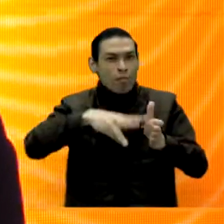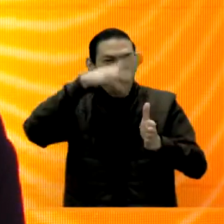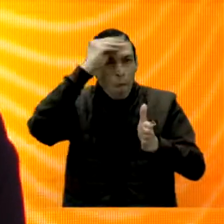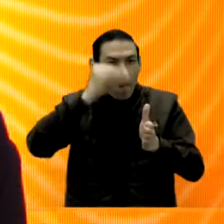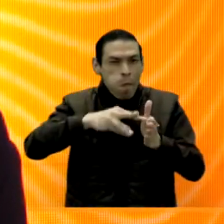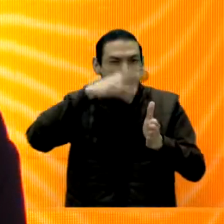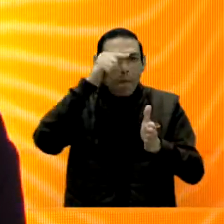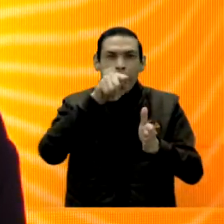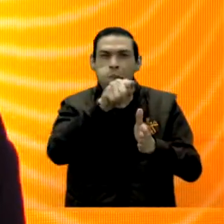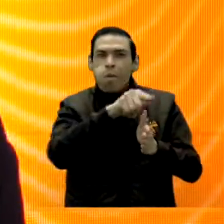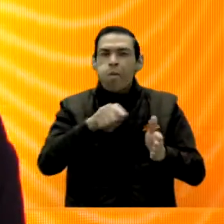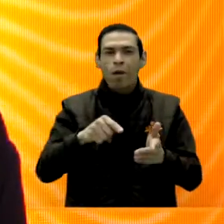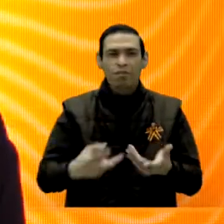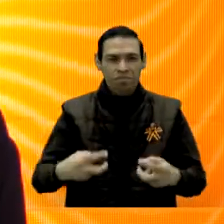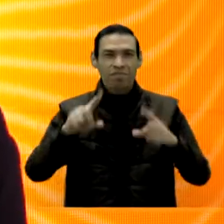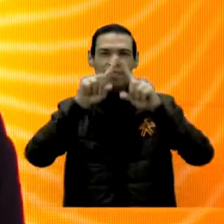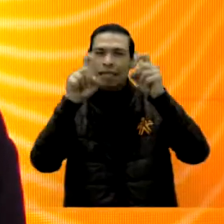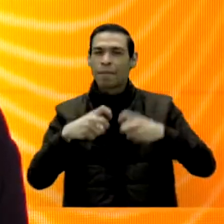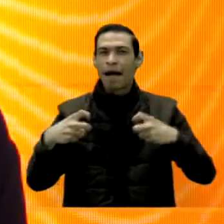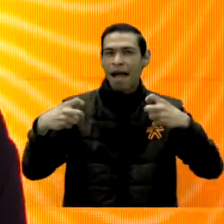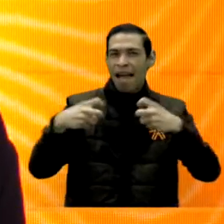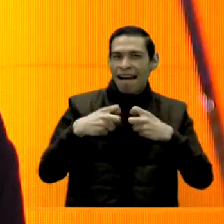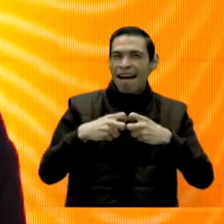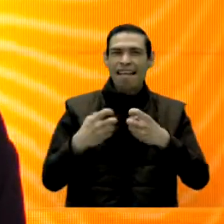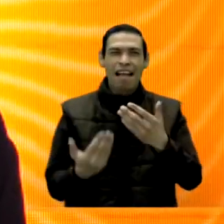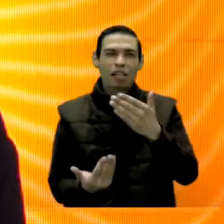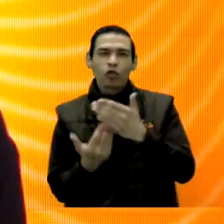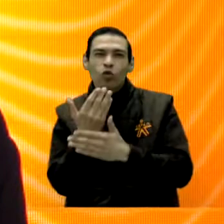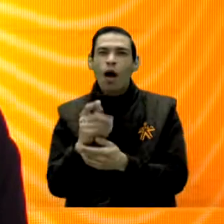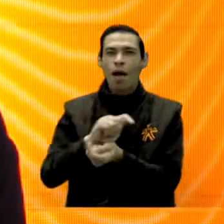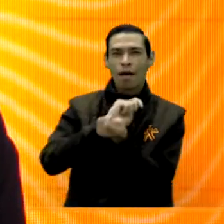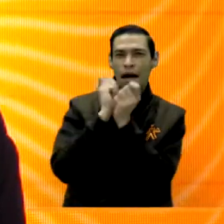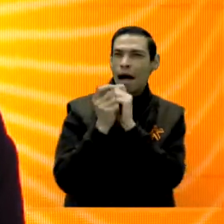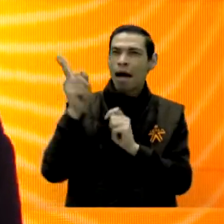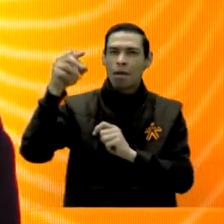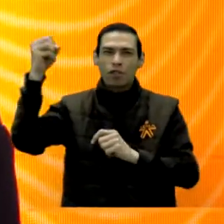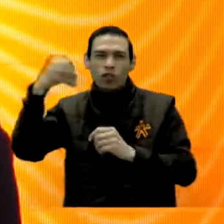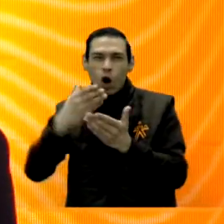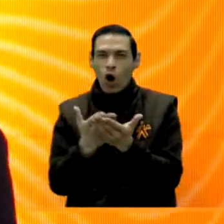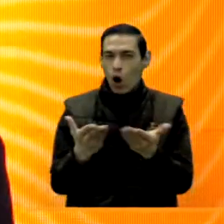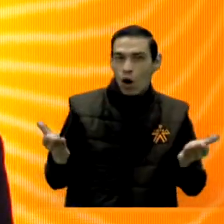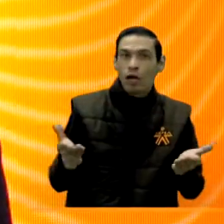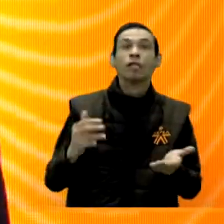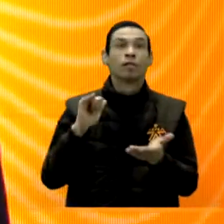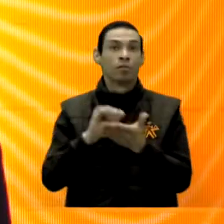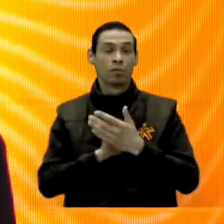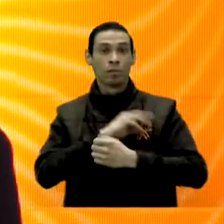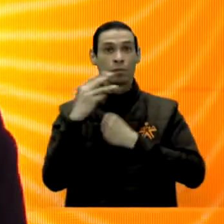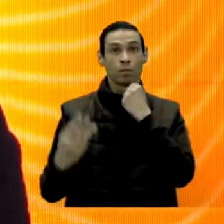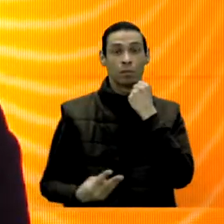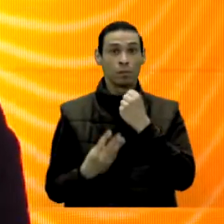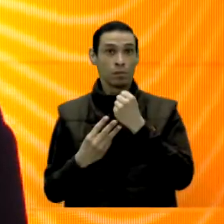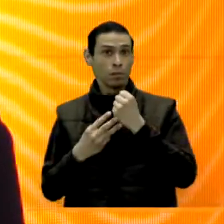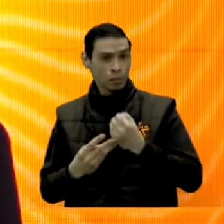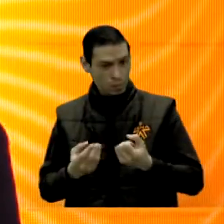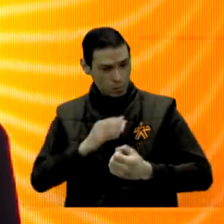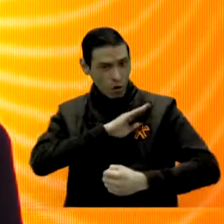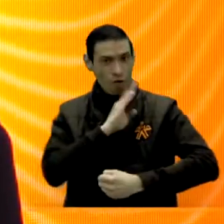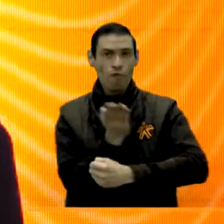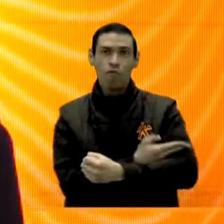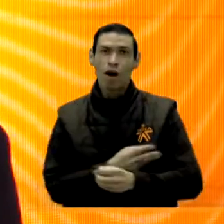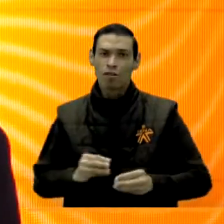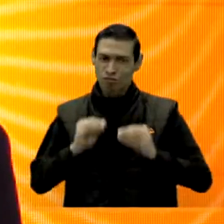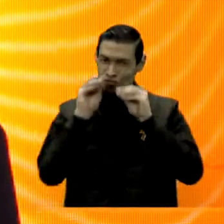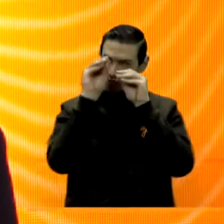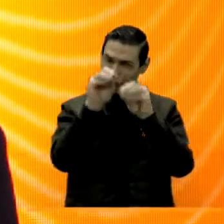en empresas limpias y todo el tema de energía renovable, en toda esa apuesta que tiene el SENA de